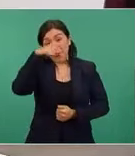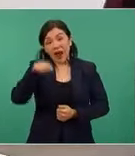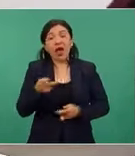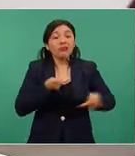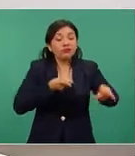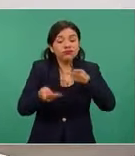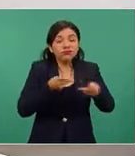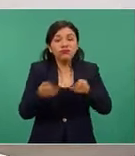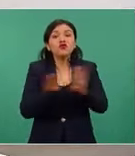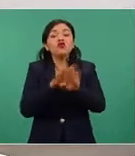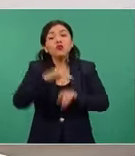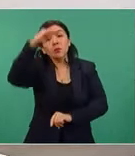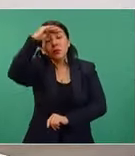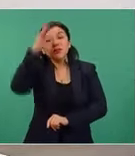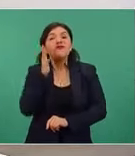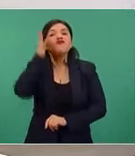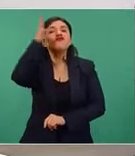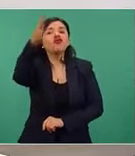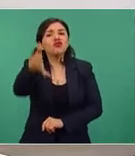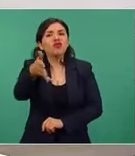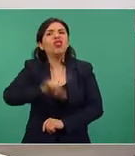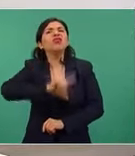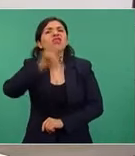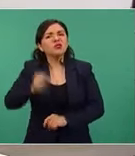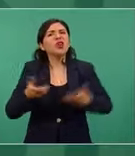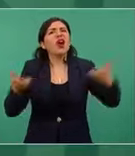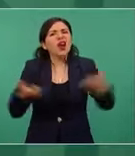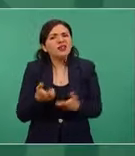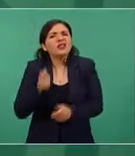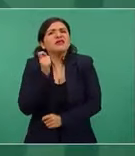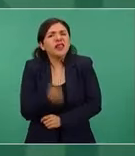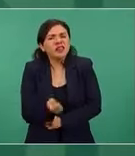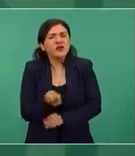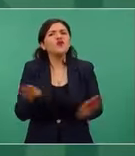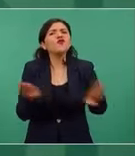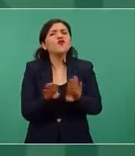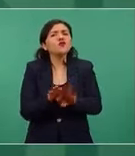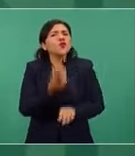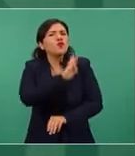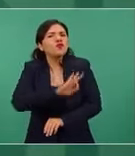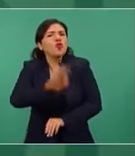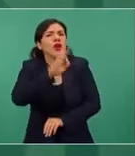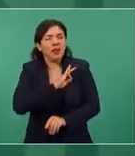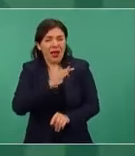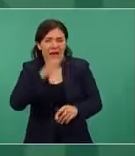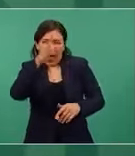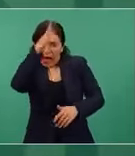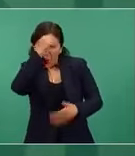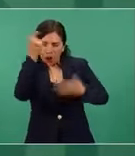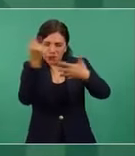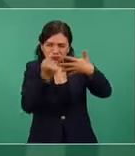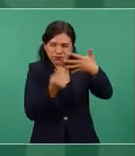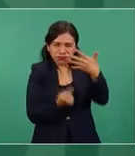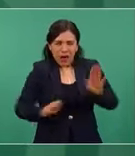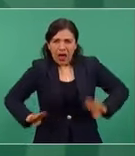futuro. ¿Hacia dónde vamos? ¿Qué tenemos que hacer en conjunto? ¿Cómo logramos los objetivos que nos son comunes?